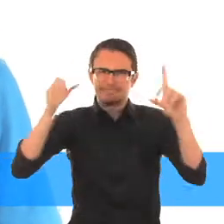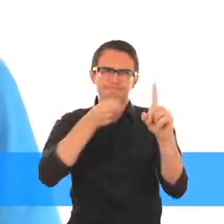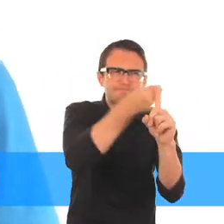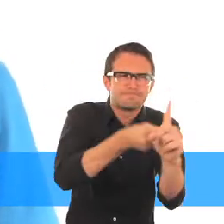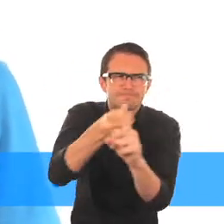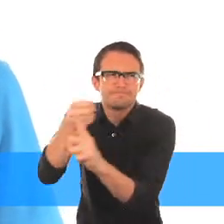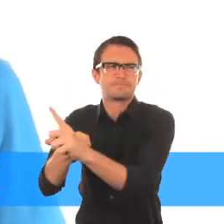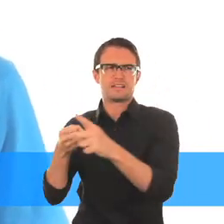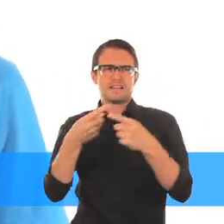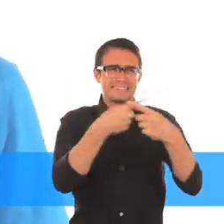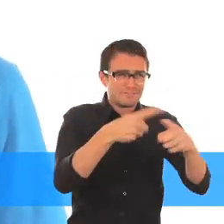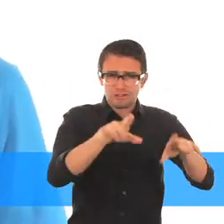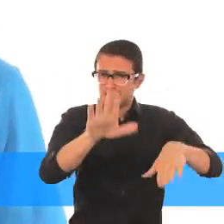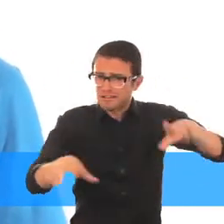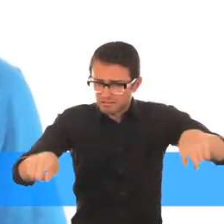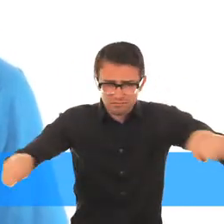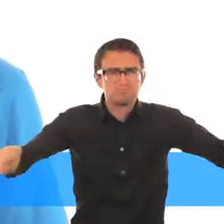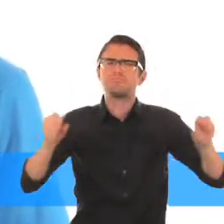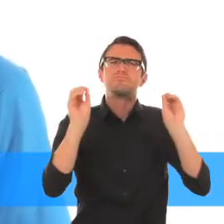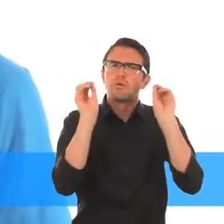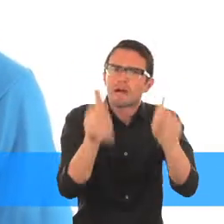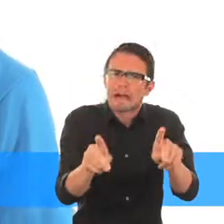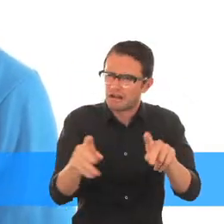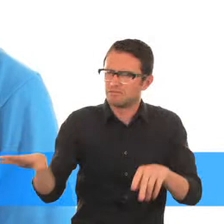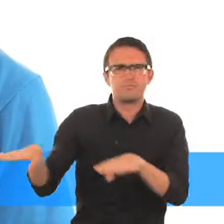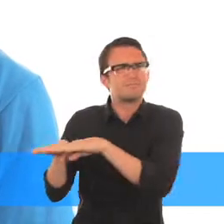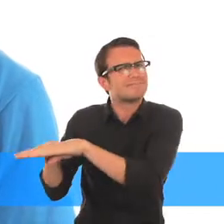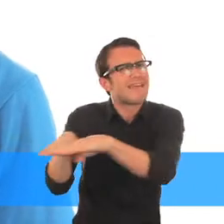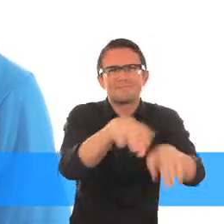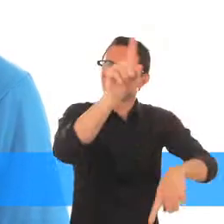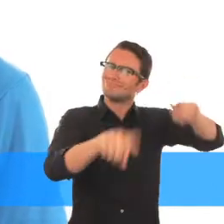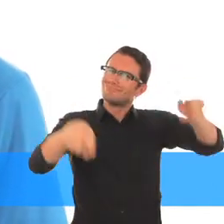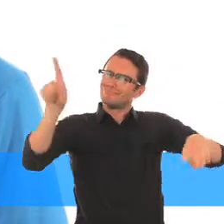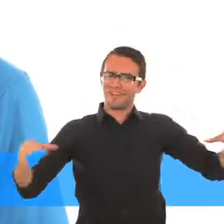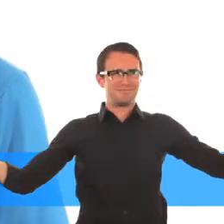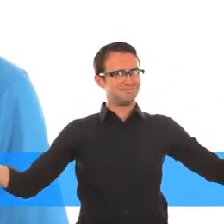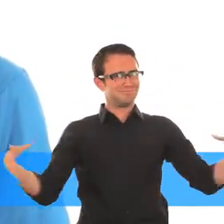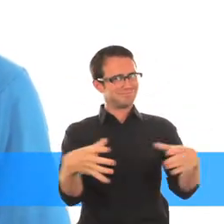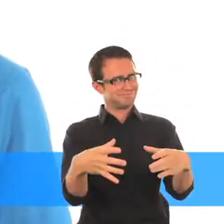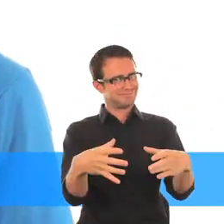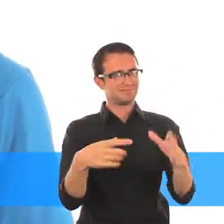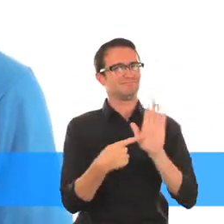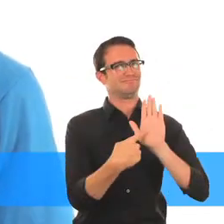diferentes y que es normal que seamos diferentes Veamos este ejemplo de Brasil. Se llama Niña con tambores